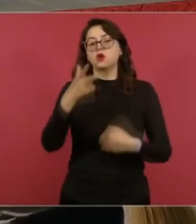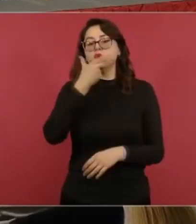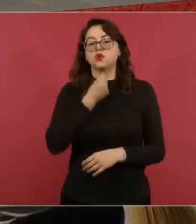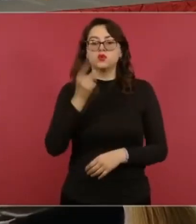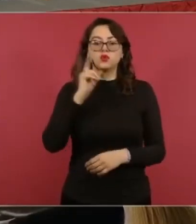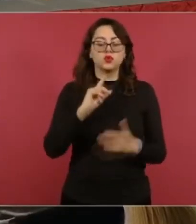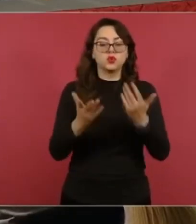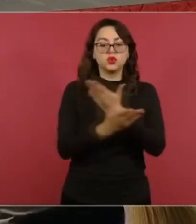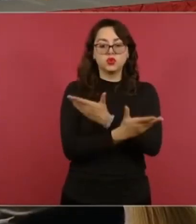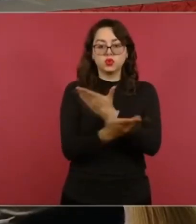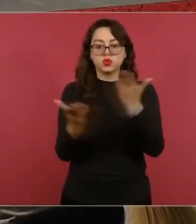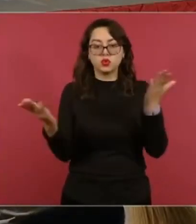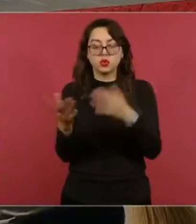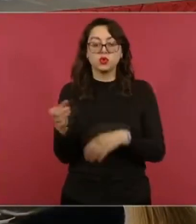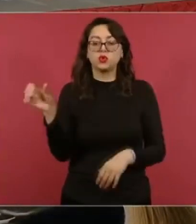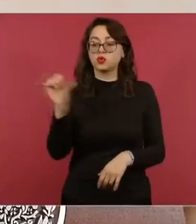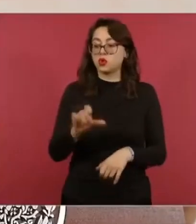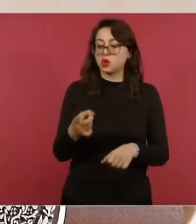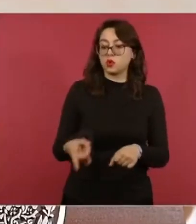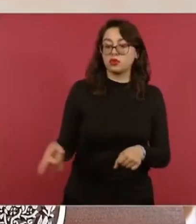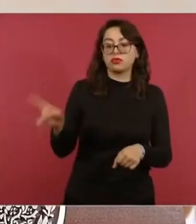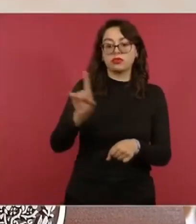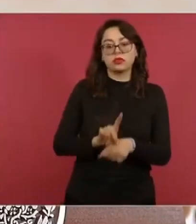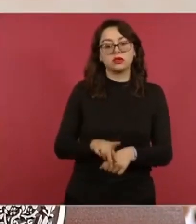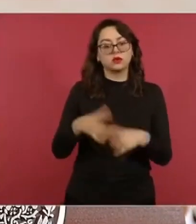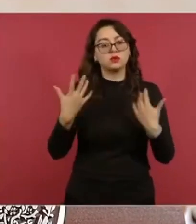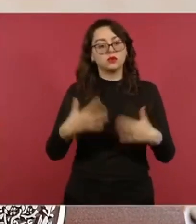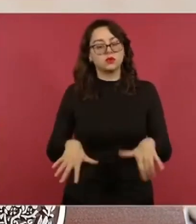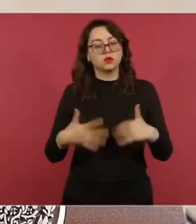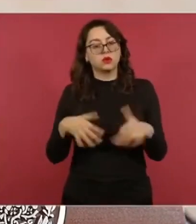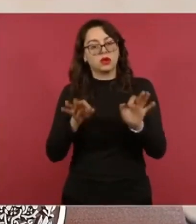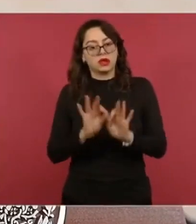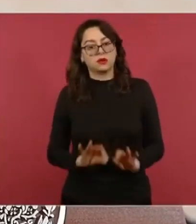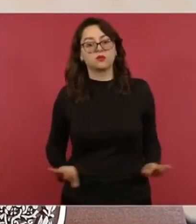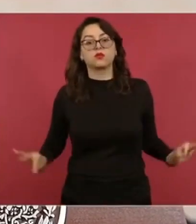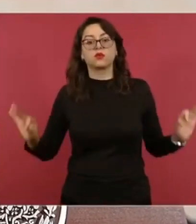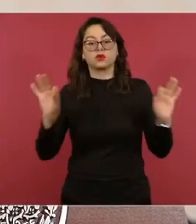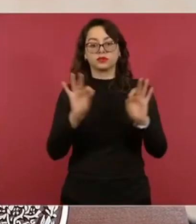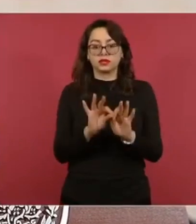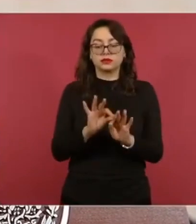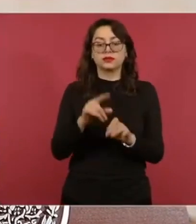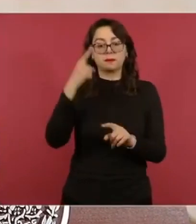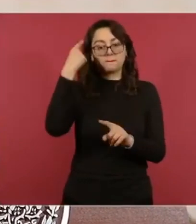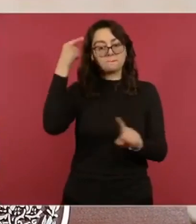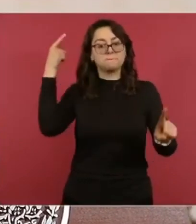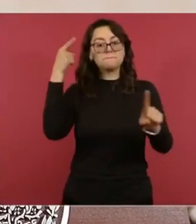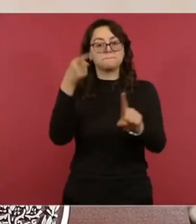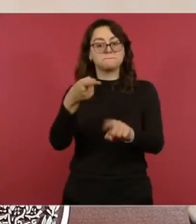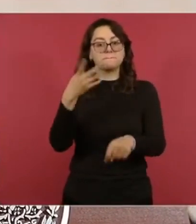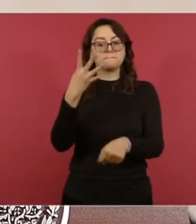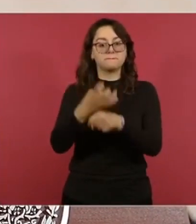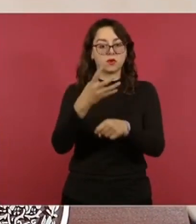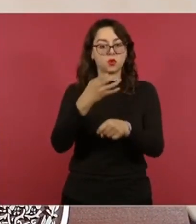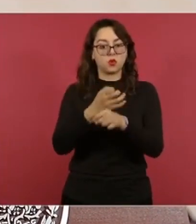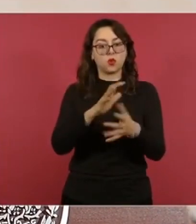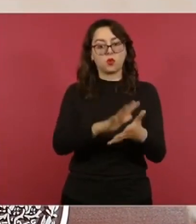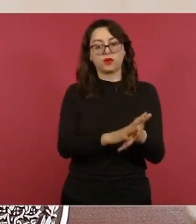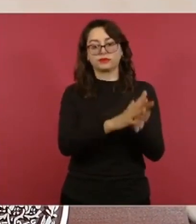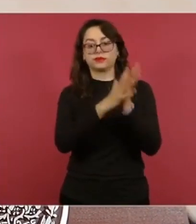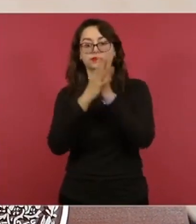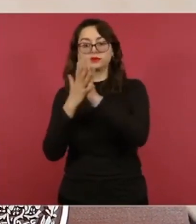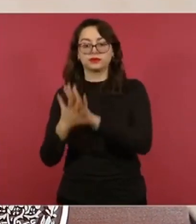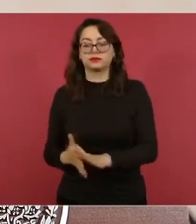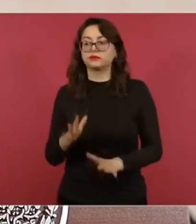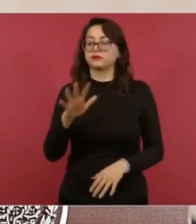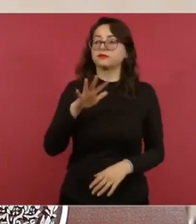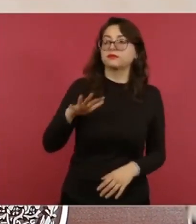Este es un día muy importante en el propósito de la Cuarta Transformación, de dotarle de atención médica oportuna y de